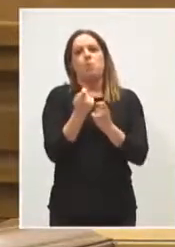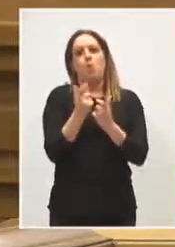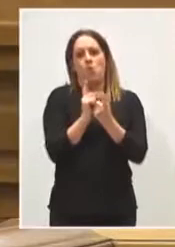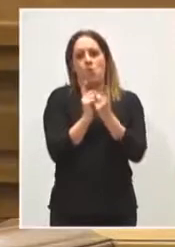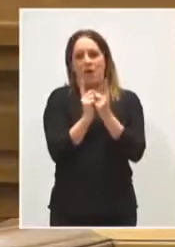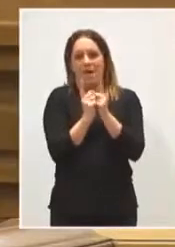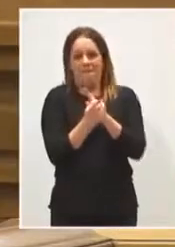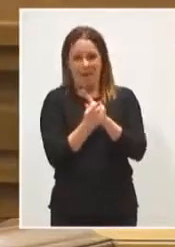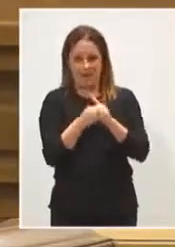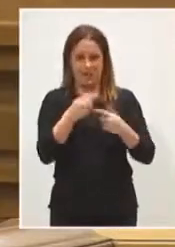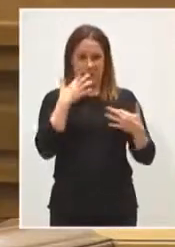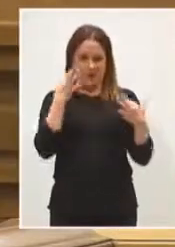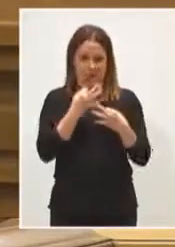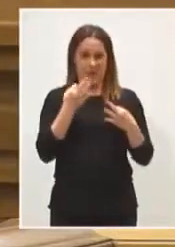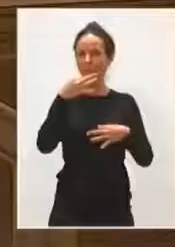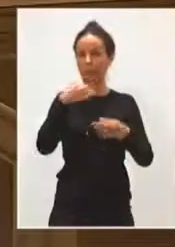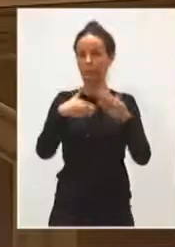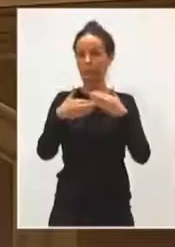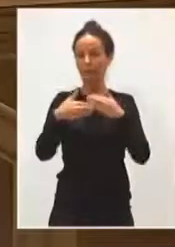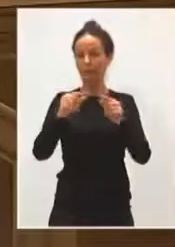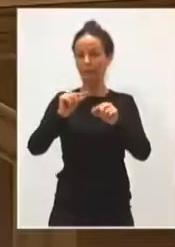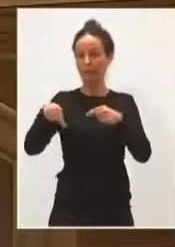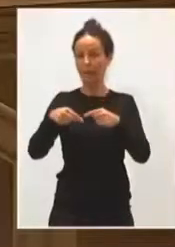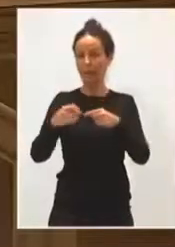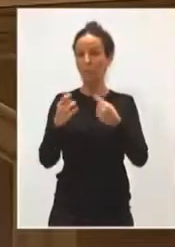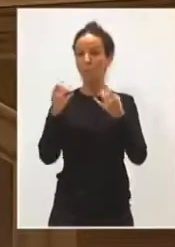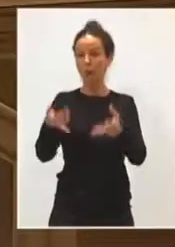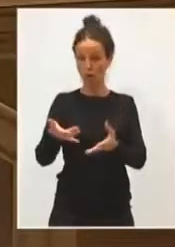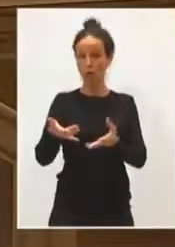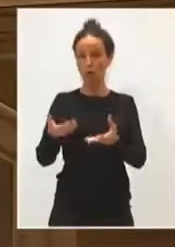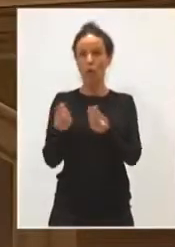esta realidad. Y, por supuesto, con la ministra de Defensa,